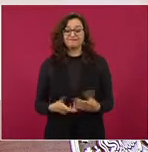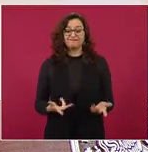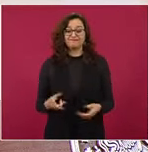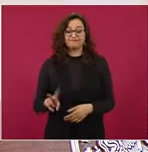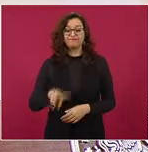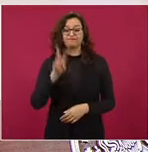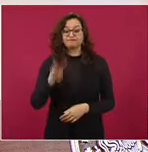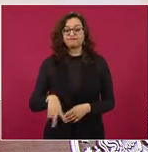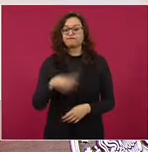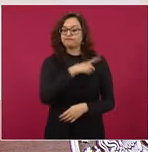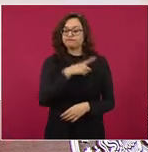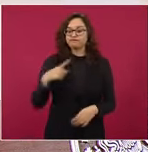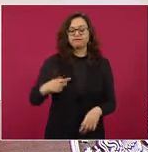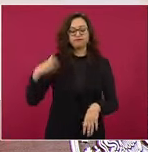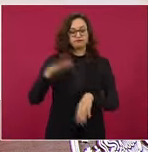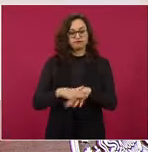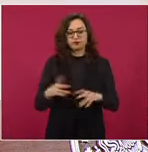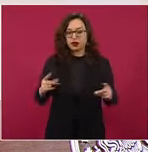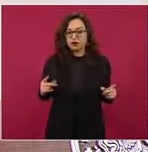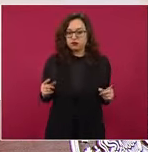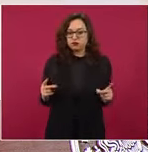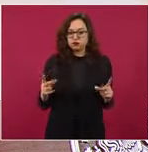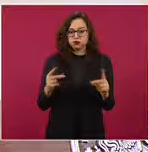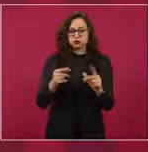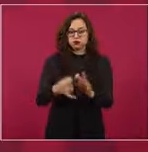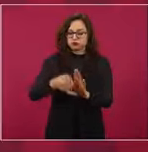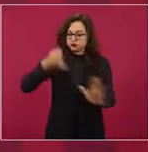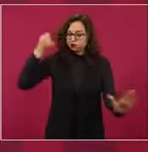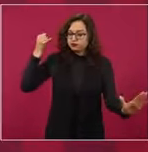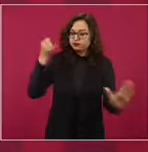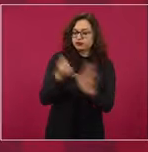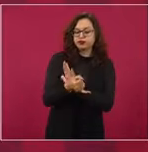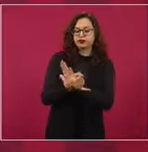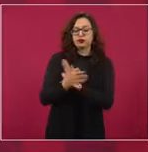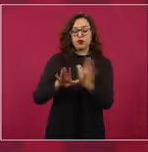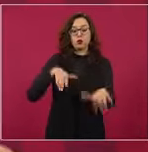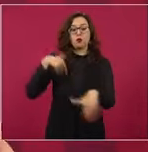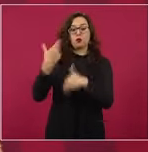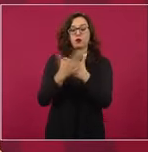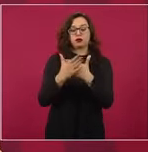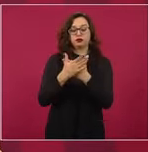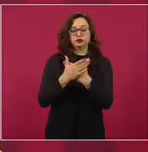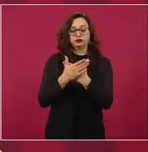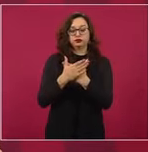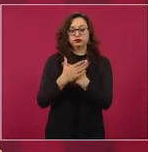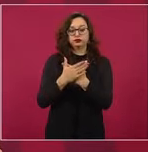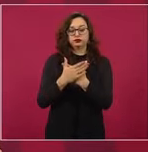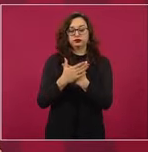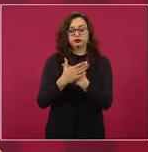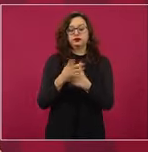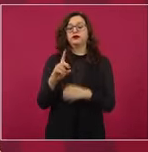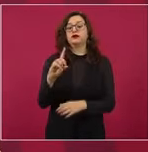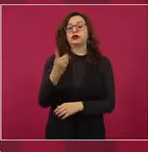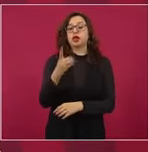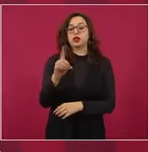aplicarnos a fondo para inaugurar en diciembre